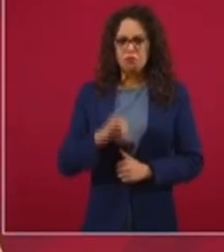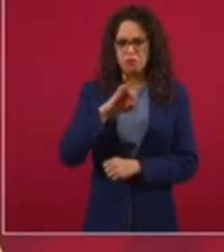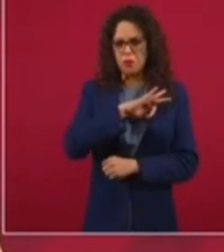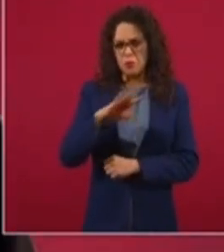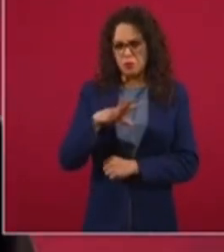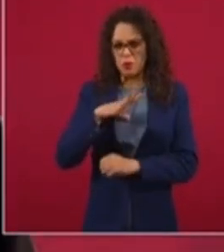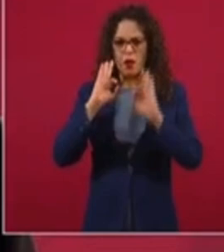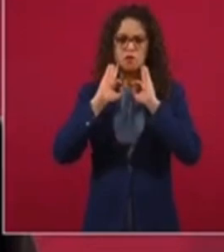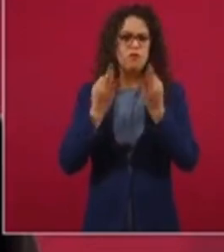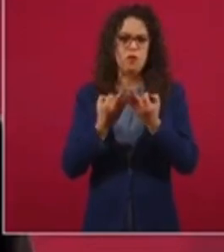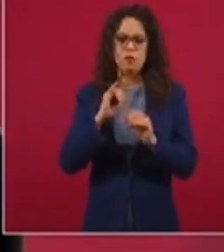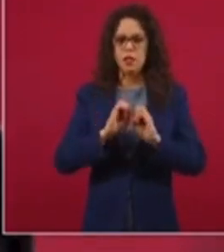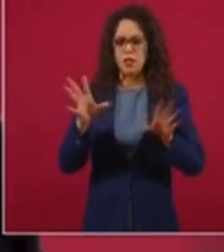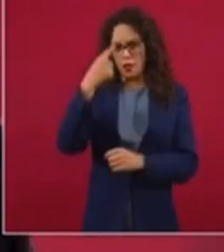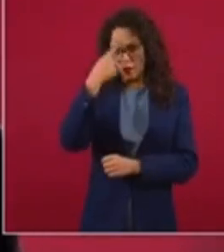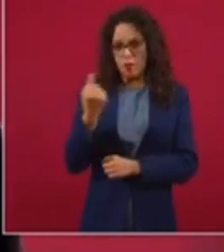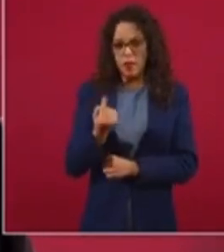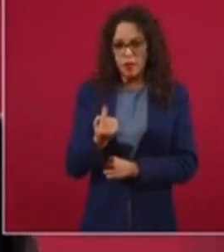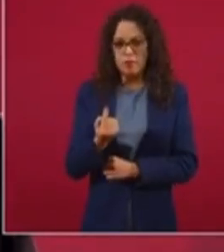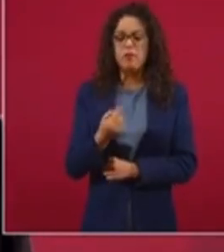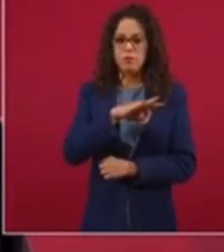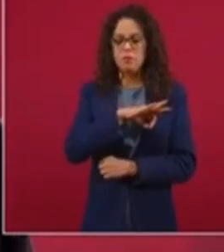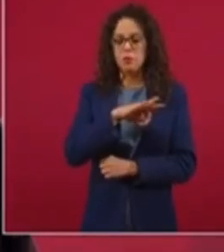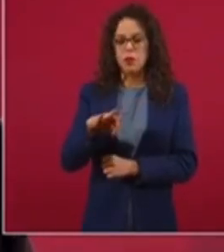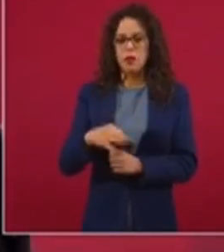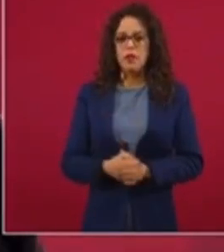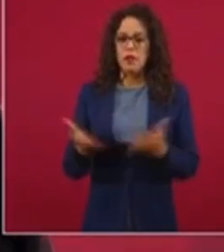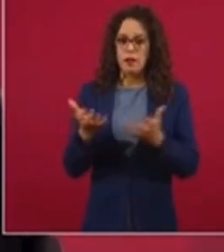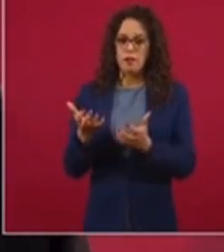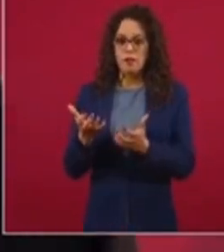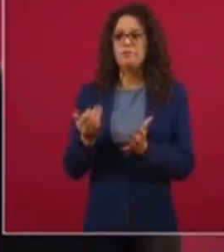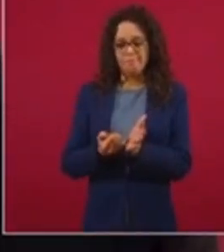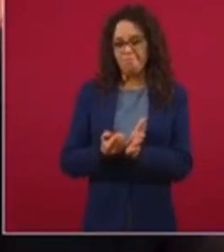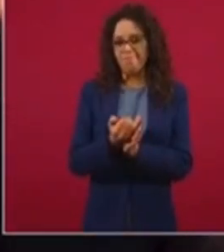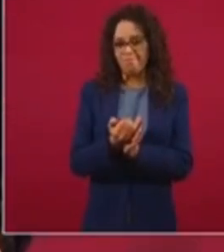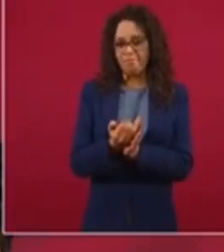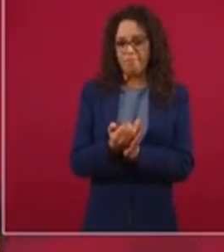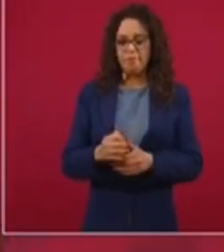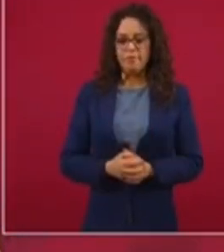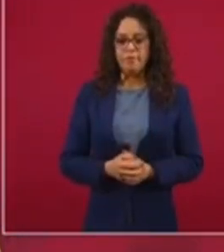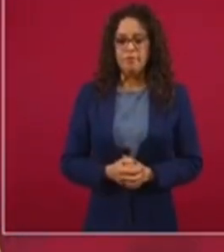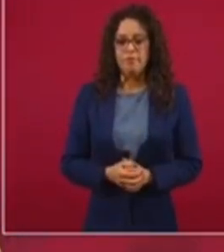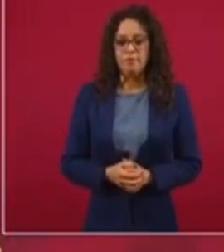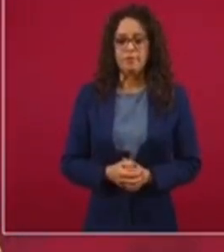vía para que se decida, que no intervengan